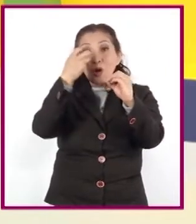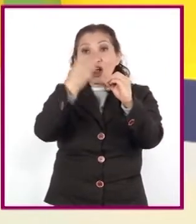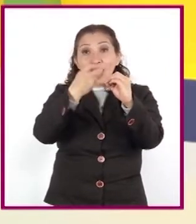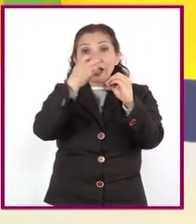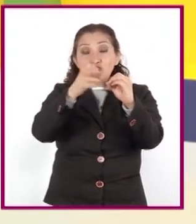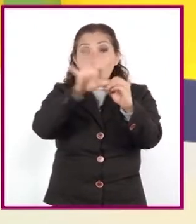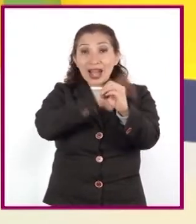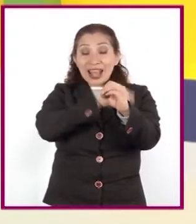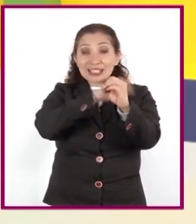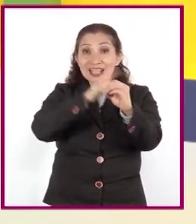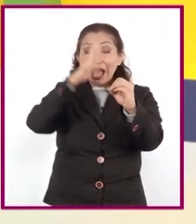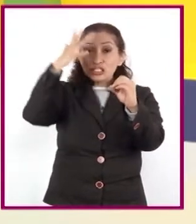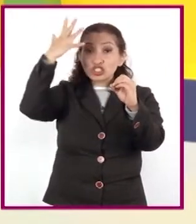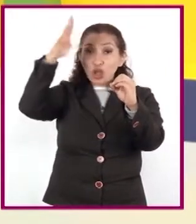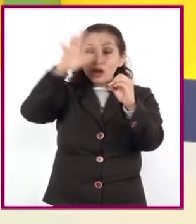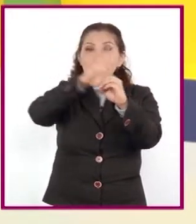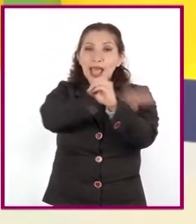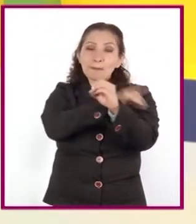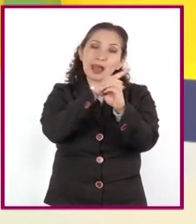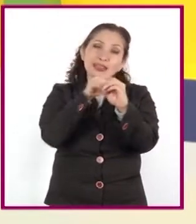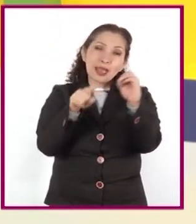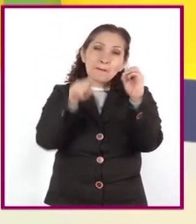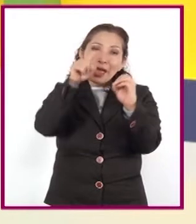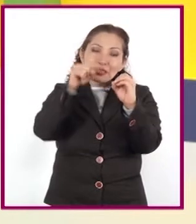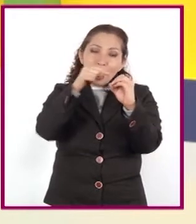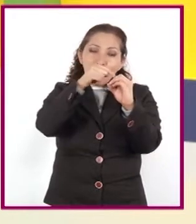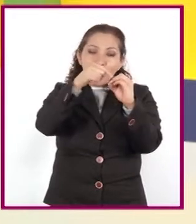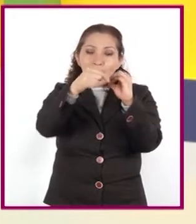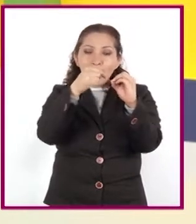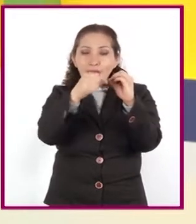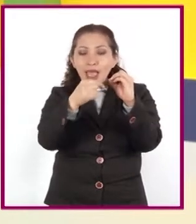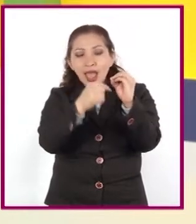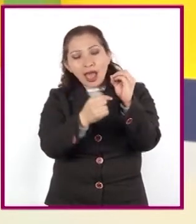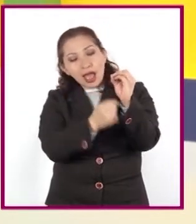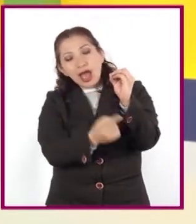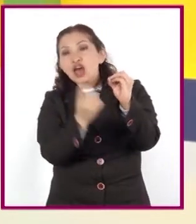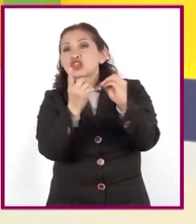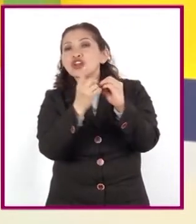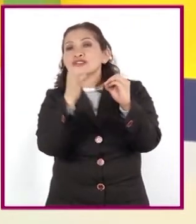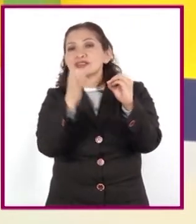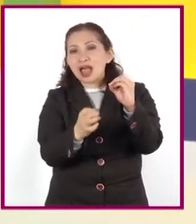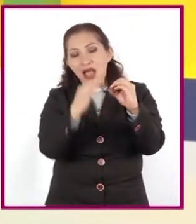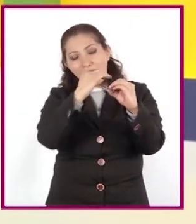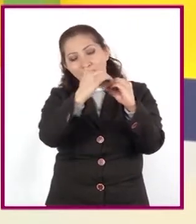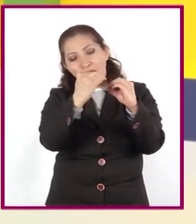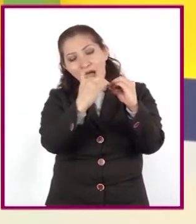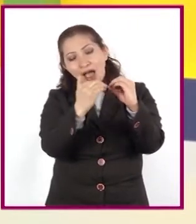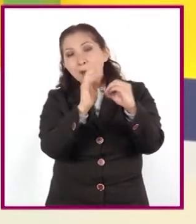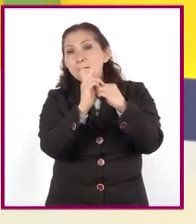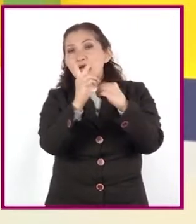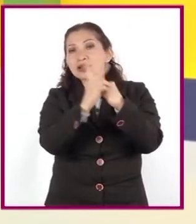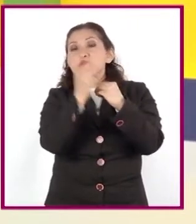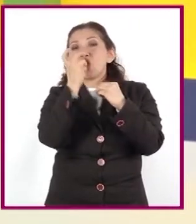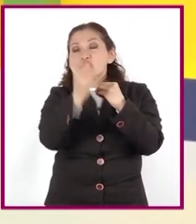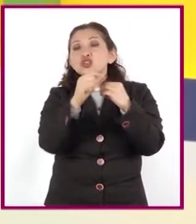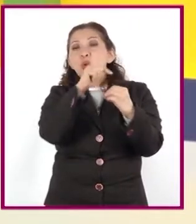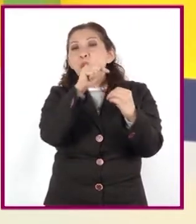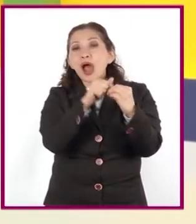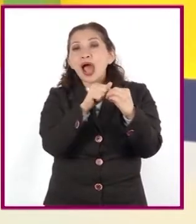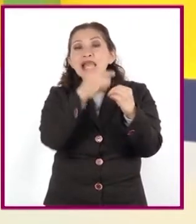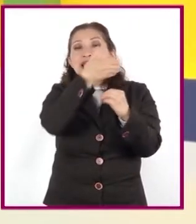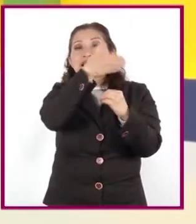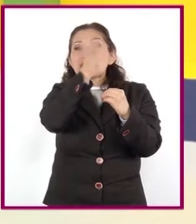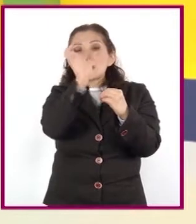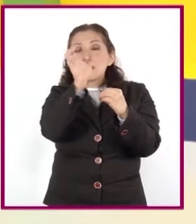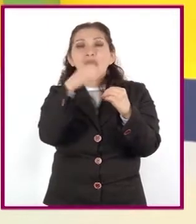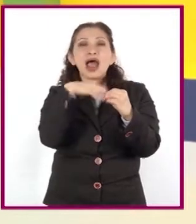de la energía solar varíe de acuerdo con la latitud, por lo que se forman diferentes zonas térmicas con climas